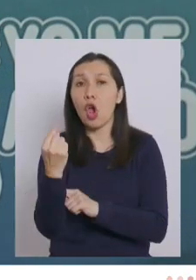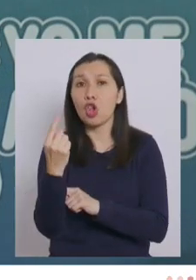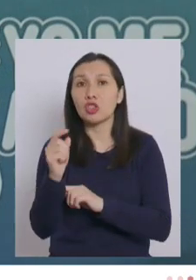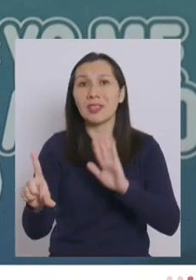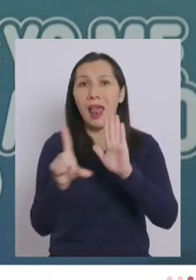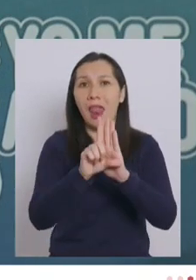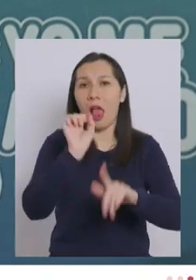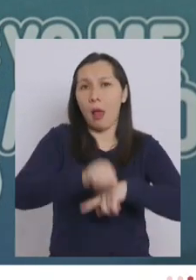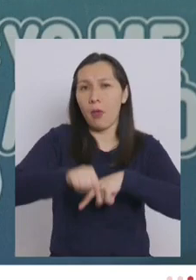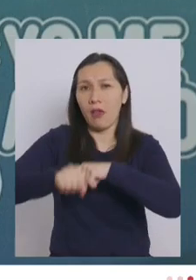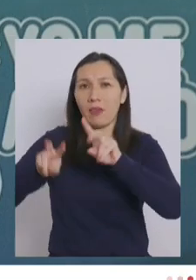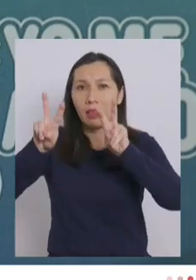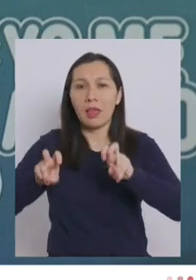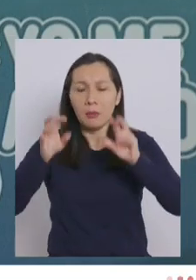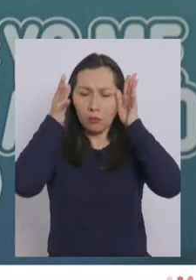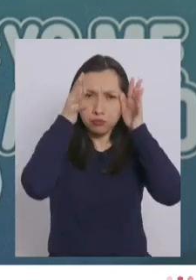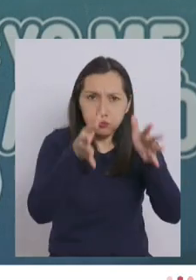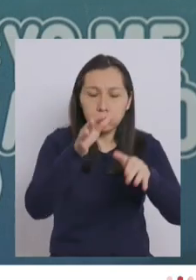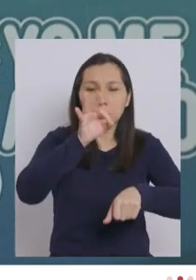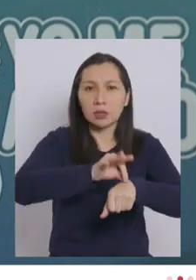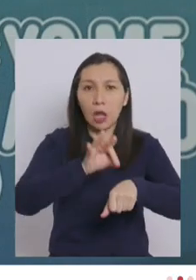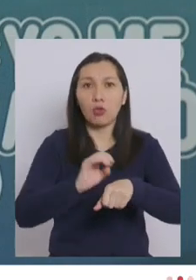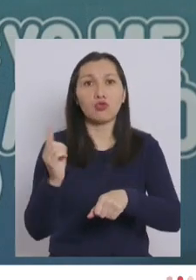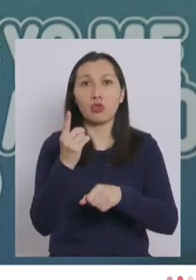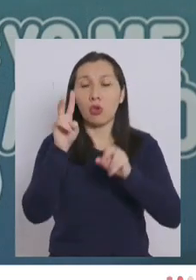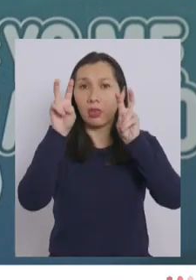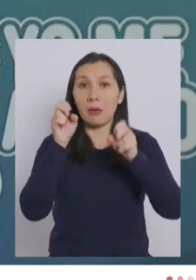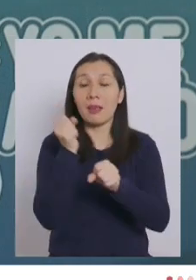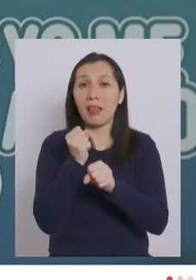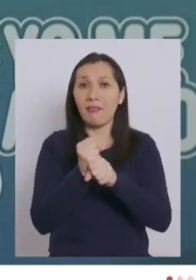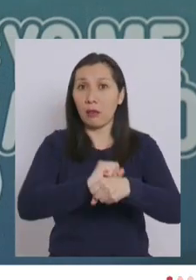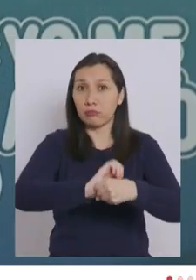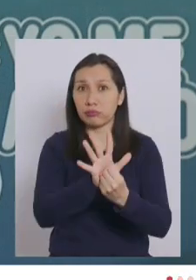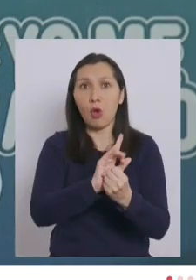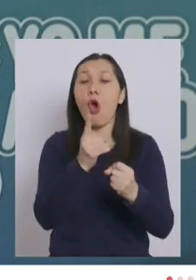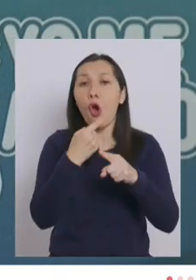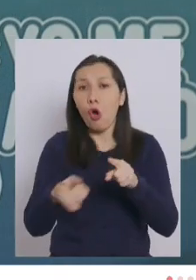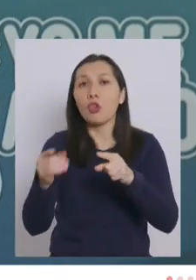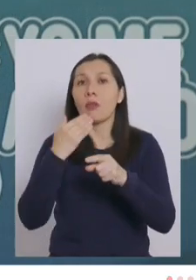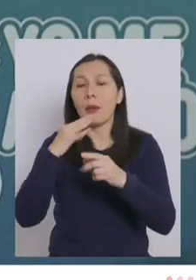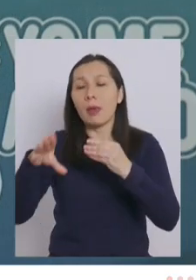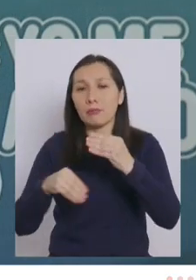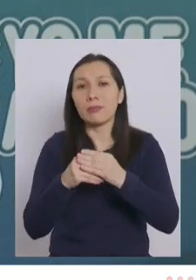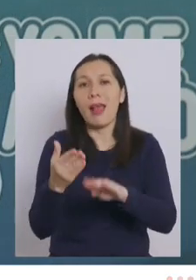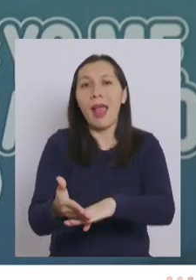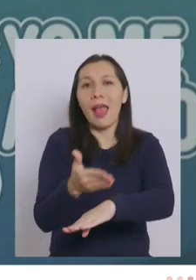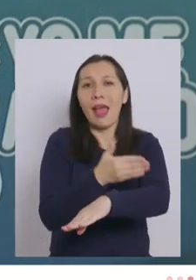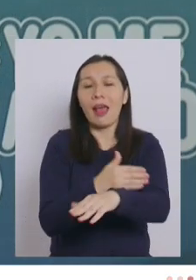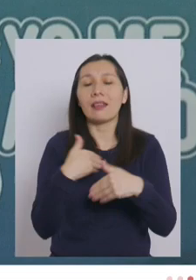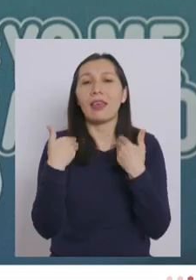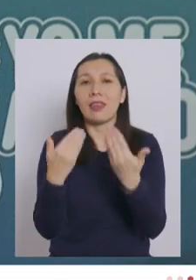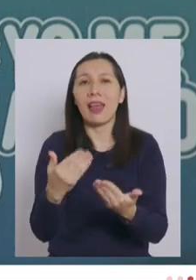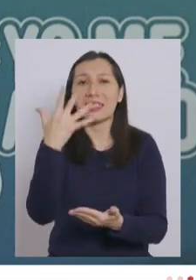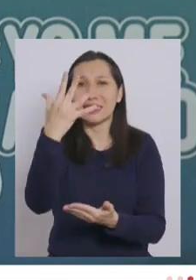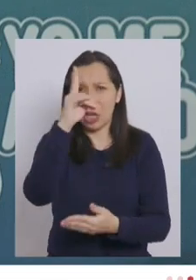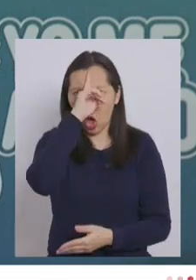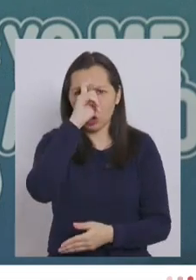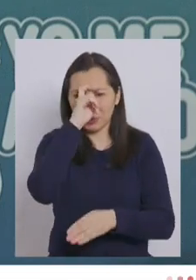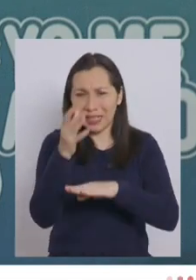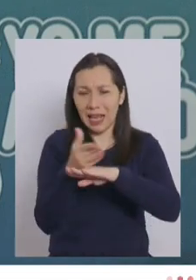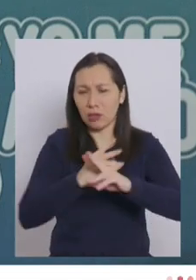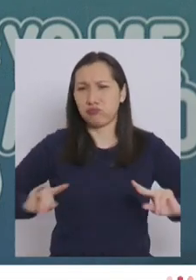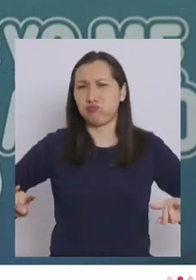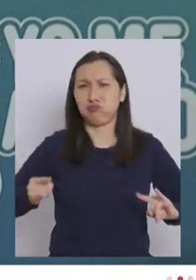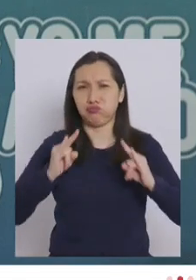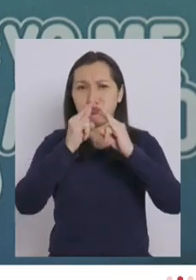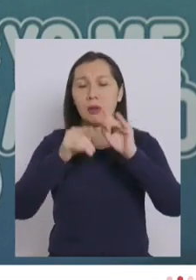leyes en el ámbito de la salud. Es decir, no solamente hemos trabajado en la pandemia. Se adelantó la entrega de cinco hospitales y